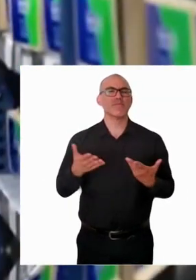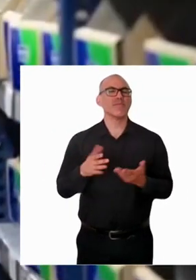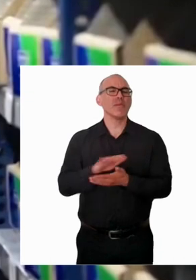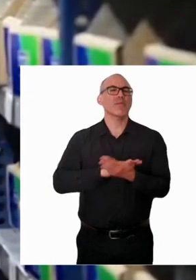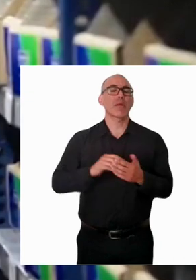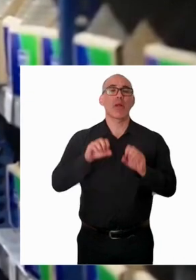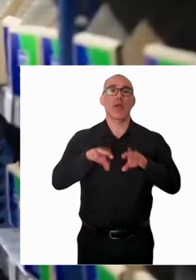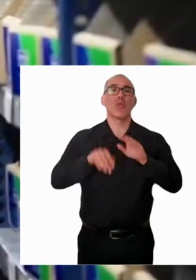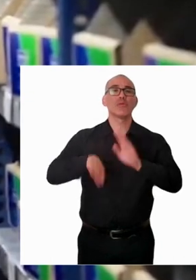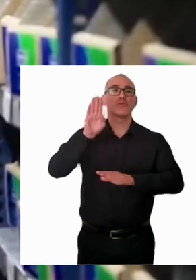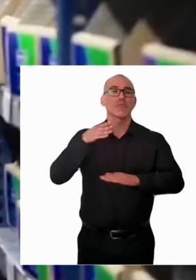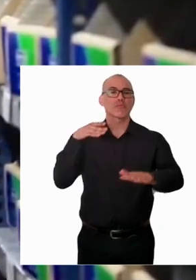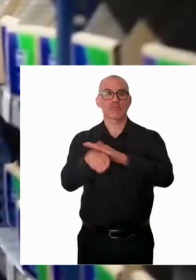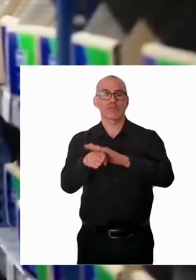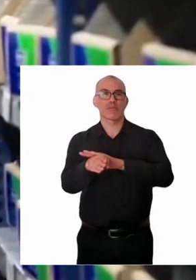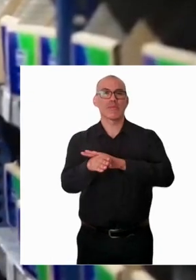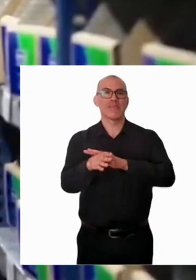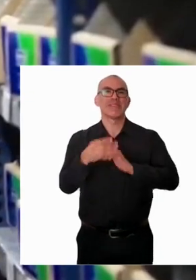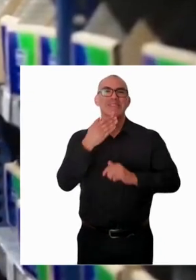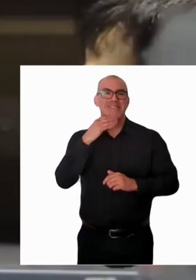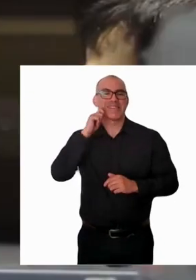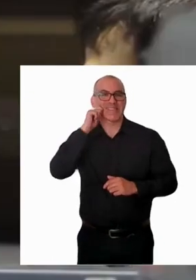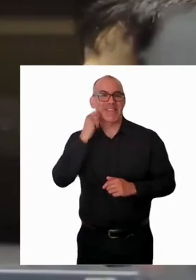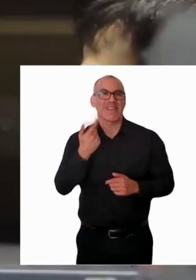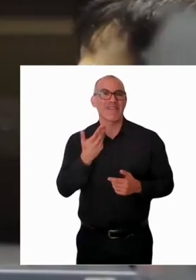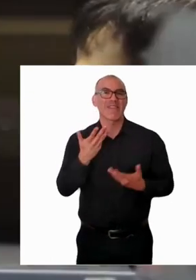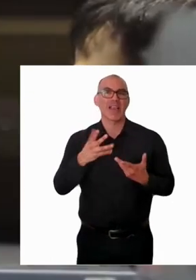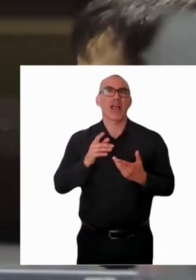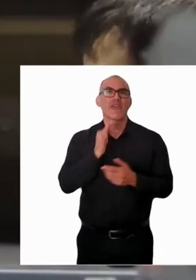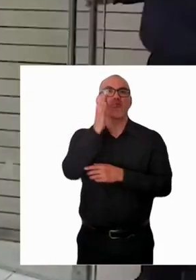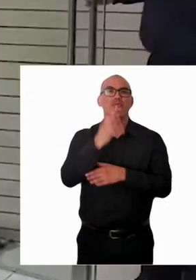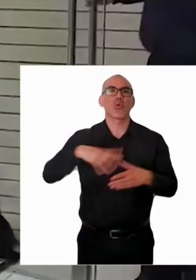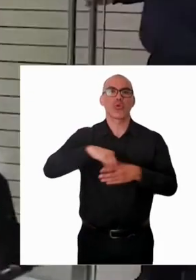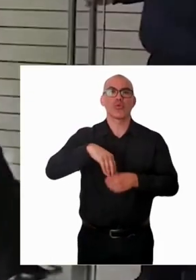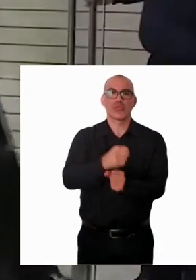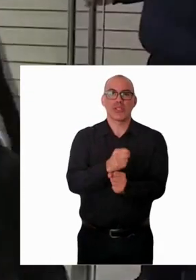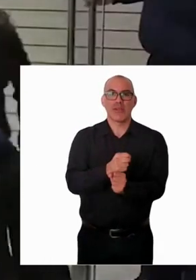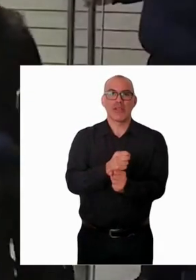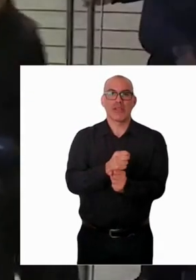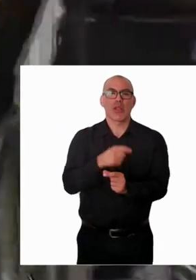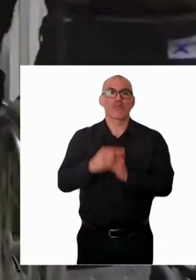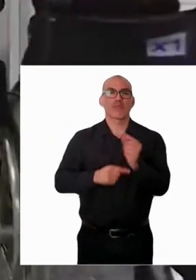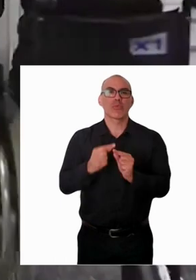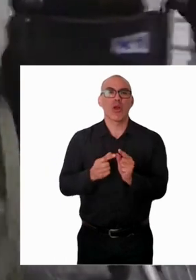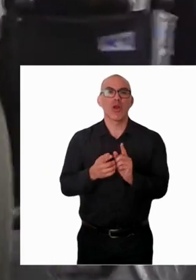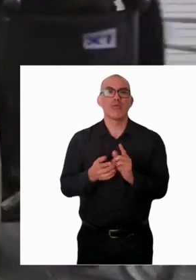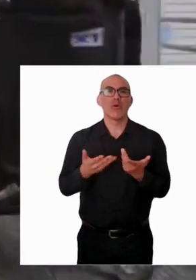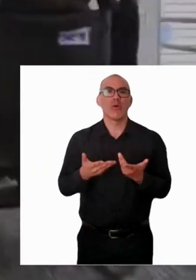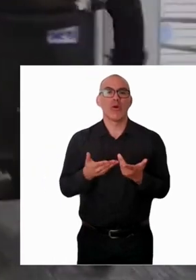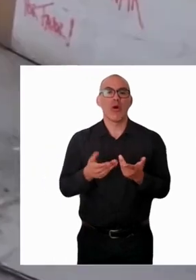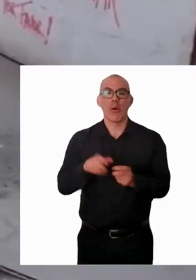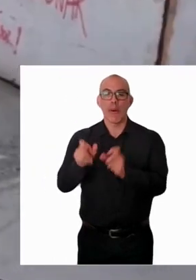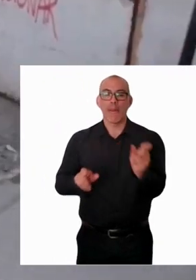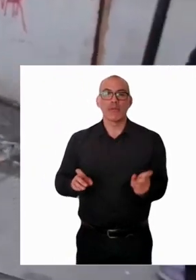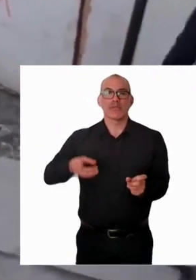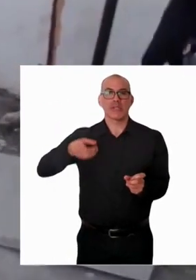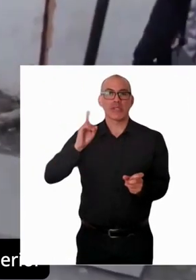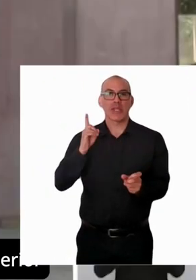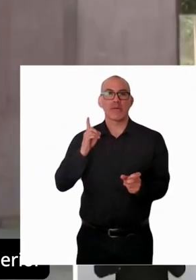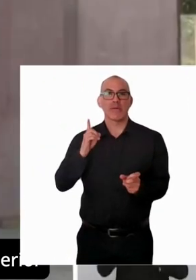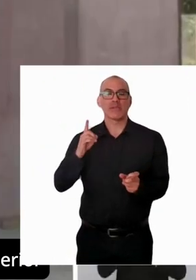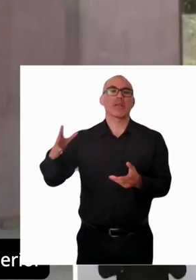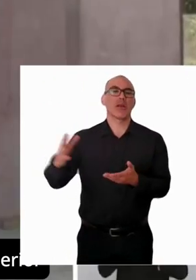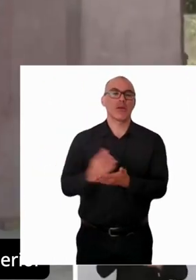es hablar también de inclusión laboral. Crear las condiciones para que las personas con discapacidad puedan ingresar,